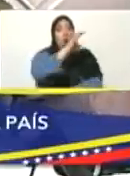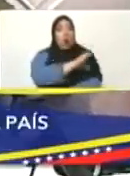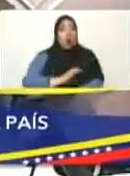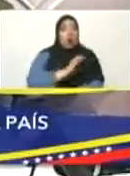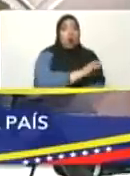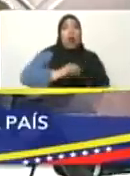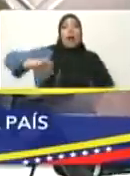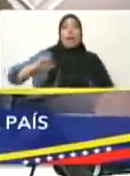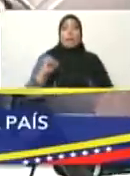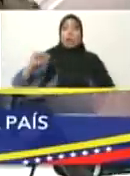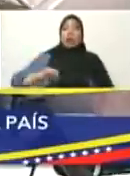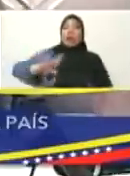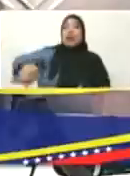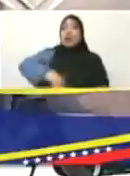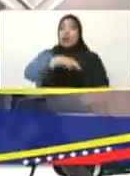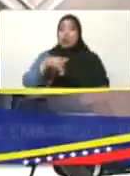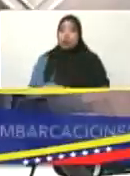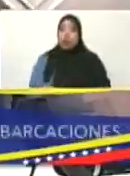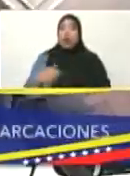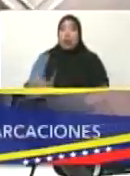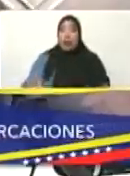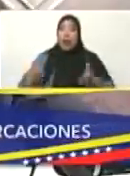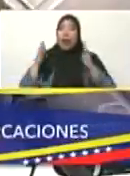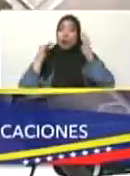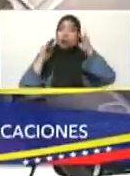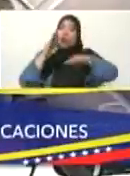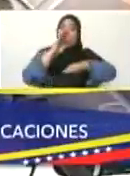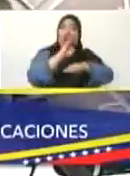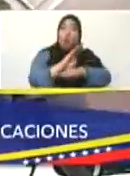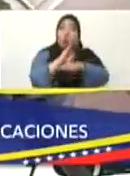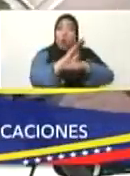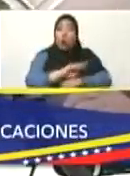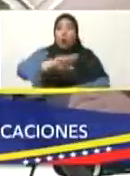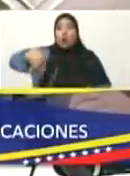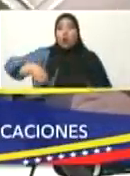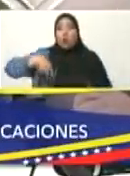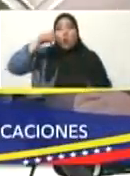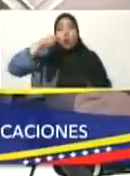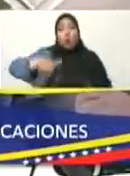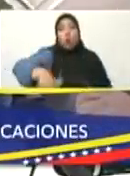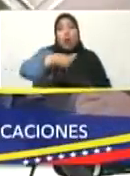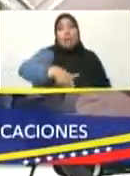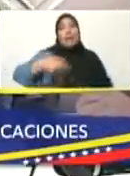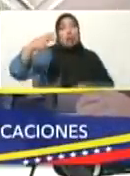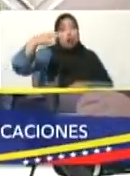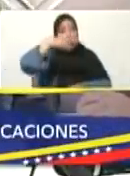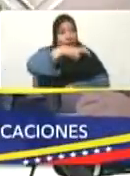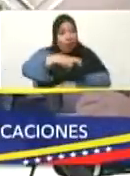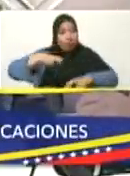Policía Nacional Bolivariana. Garanticen la orden de proteger a nuestros pescadores y pescadoras.